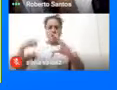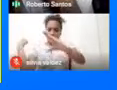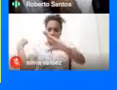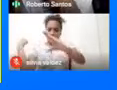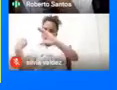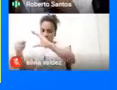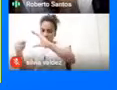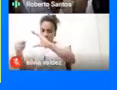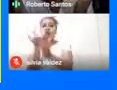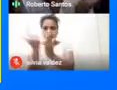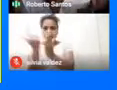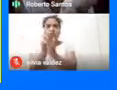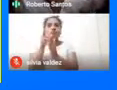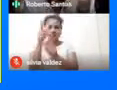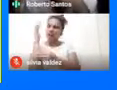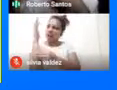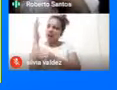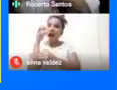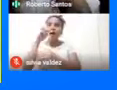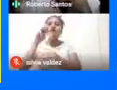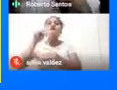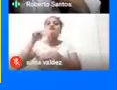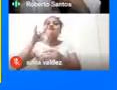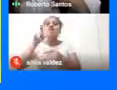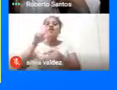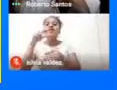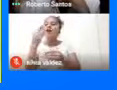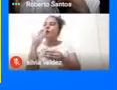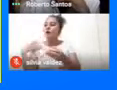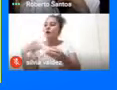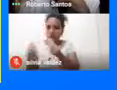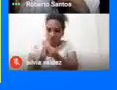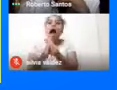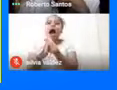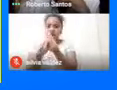Para quienes Estén interesados En profundizar En estos temas